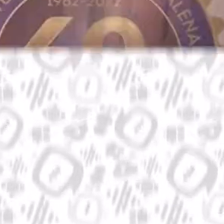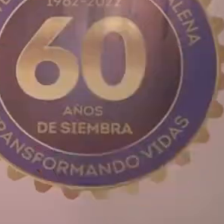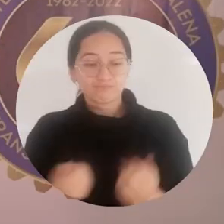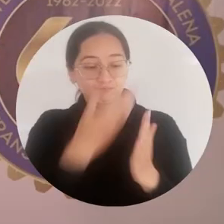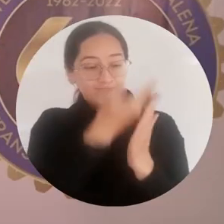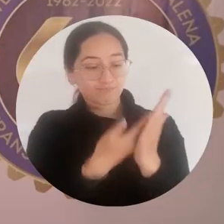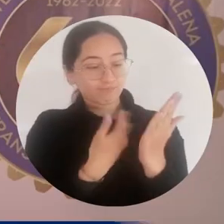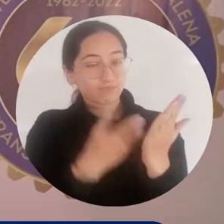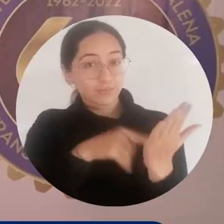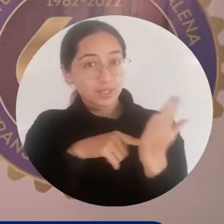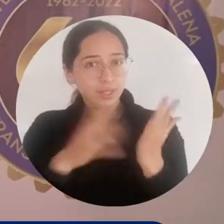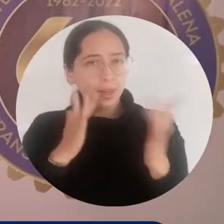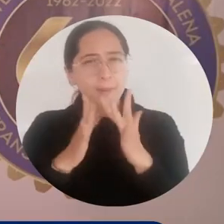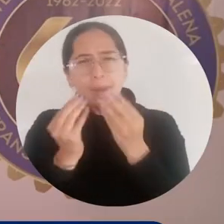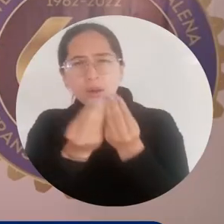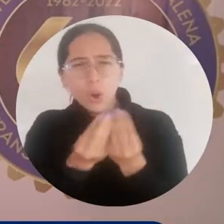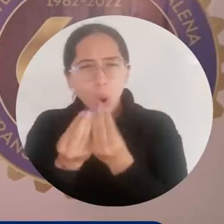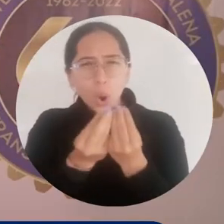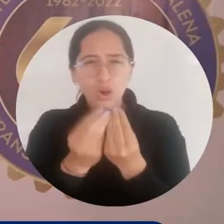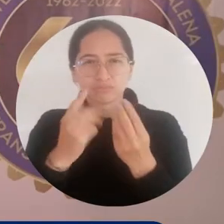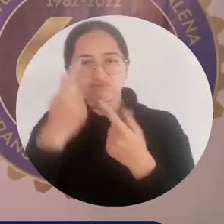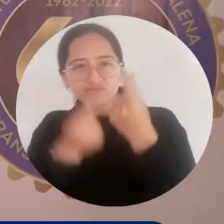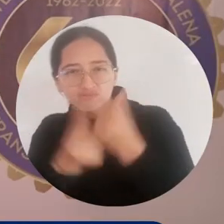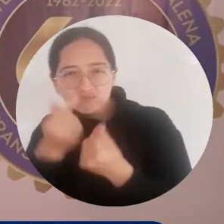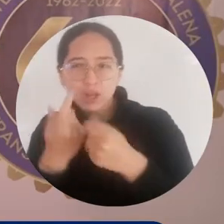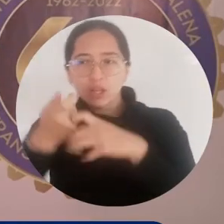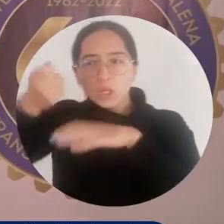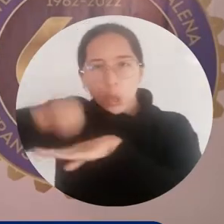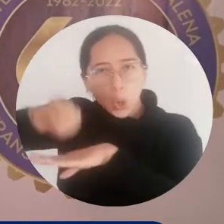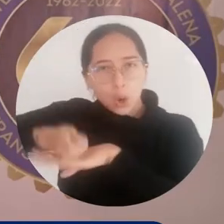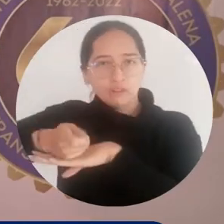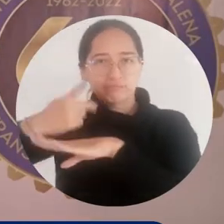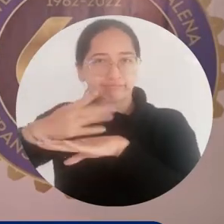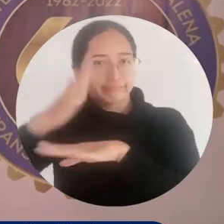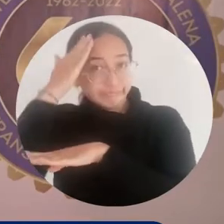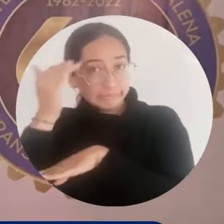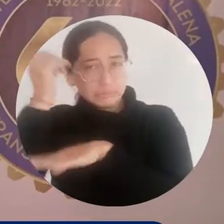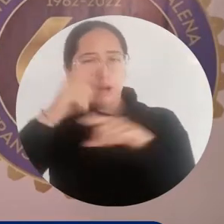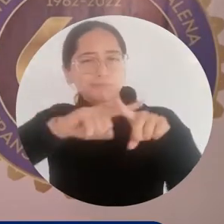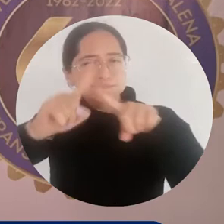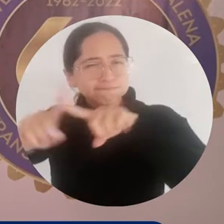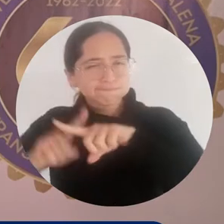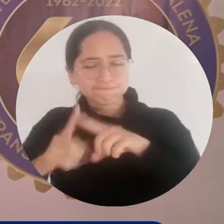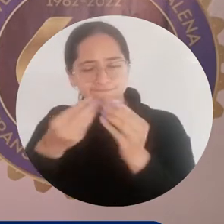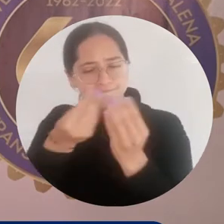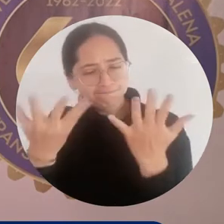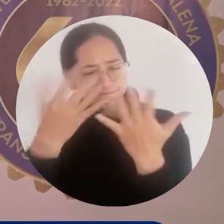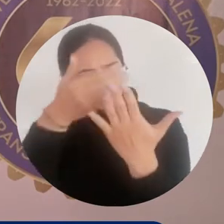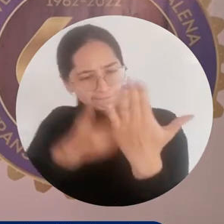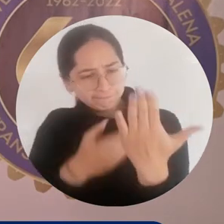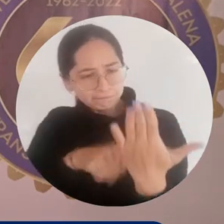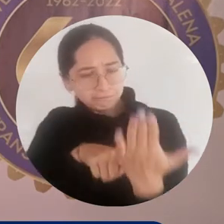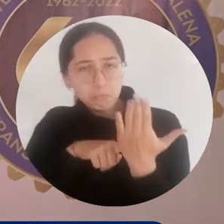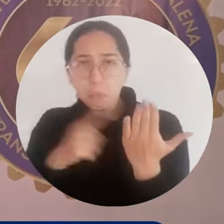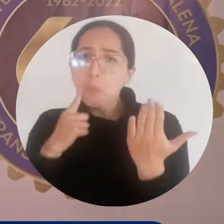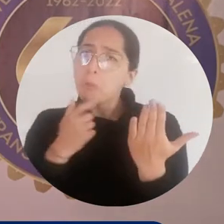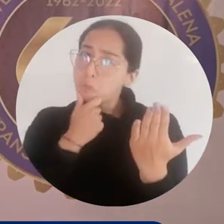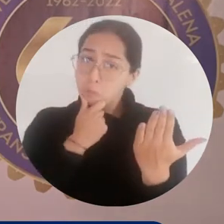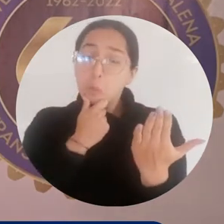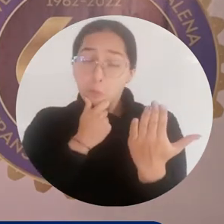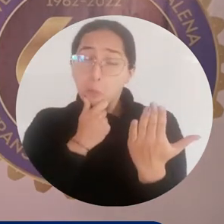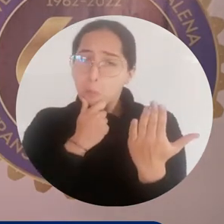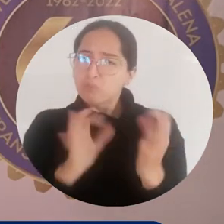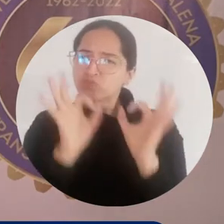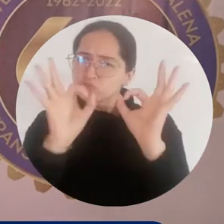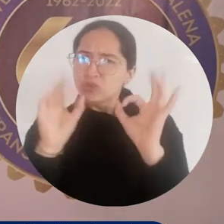Hubo un informe de la Comisión Financiera, Jurídica, Académica del SUE y al final el balance es